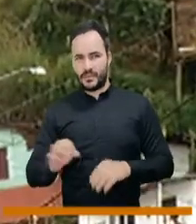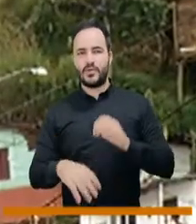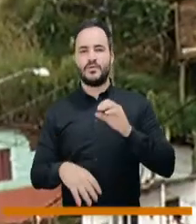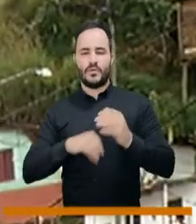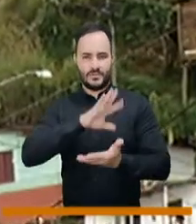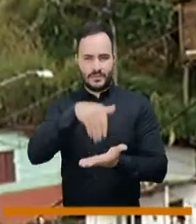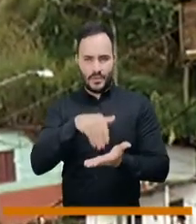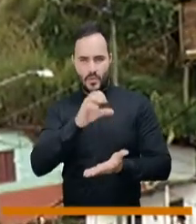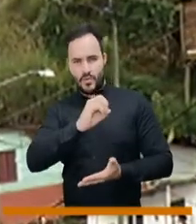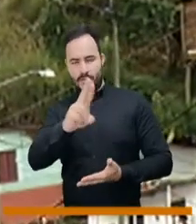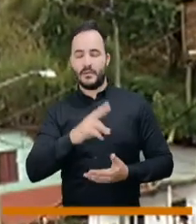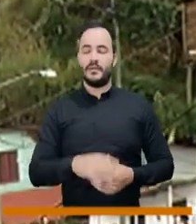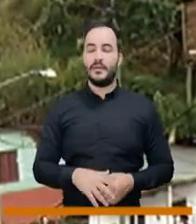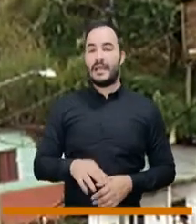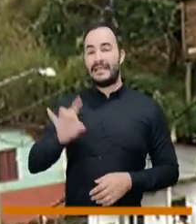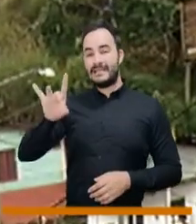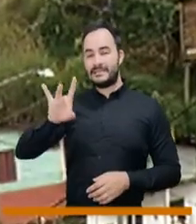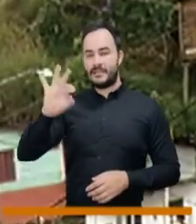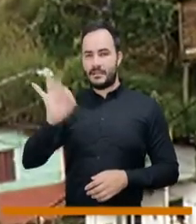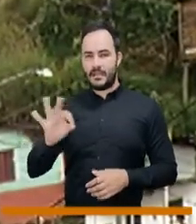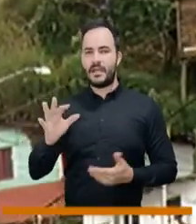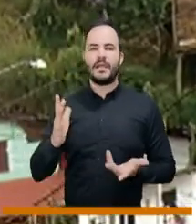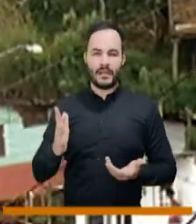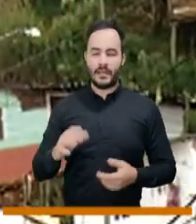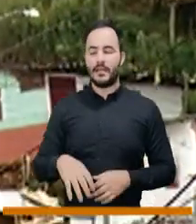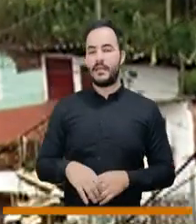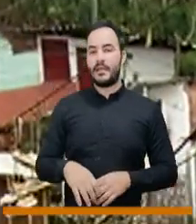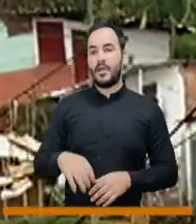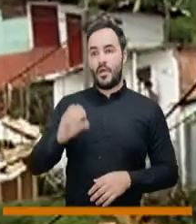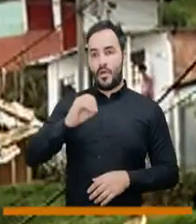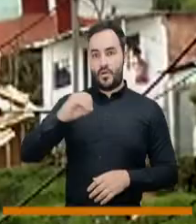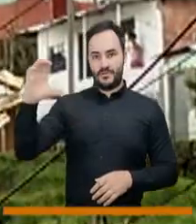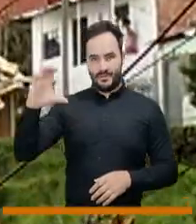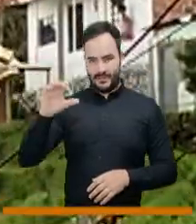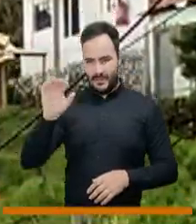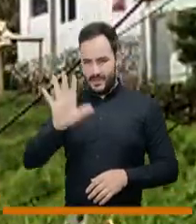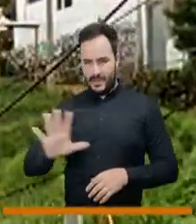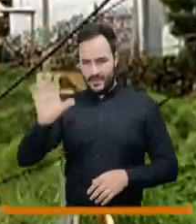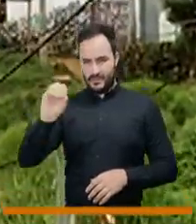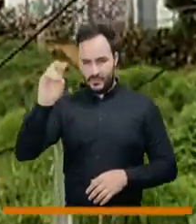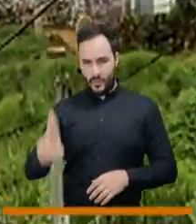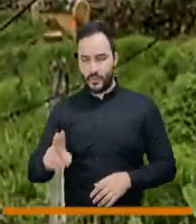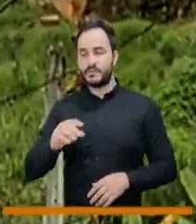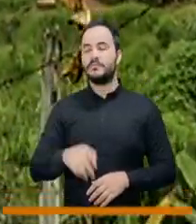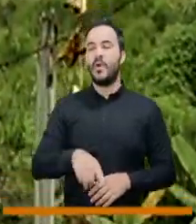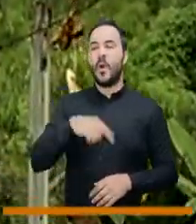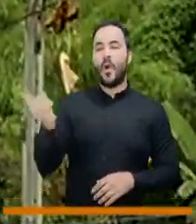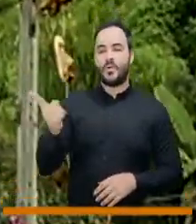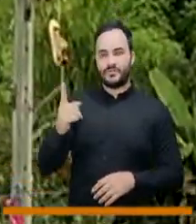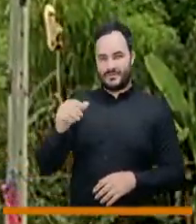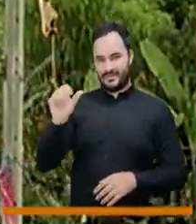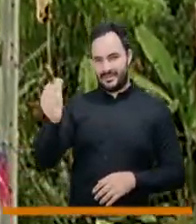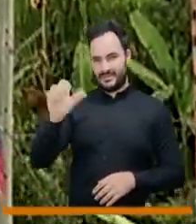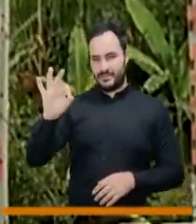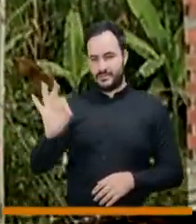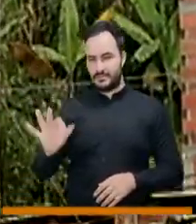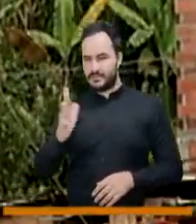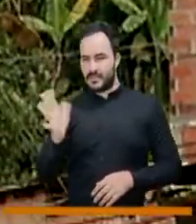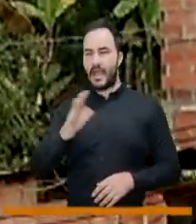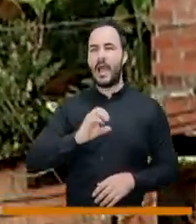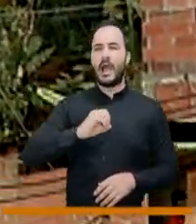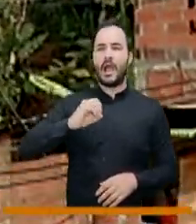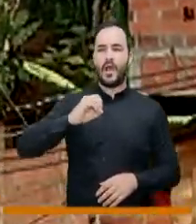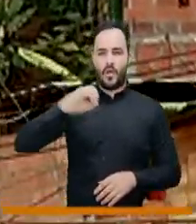centro oriental, el 15% a la suroccidental, a la sur oriental, el 14% a la occidental,